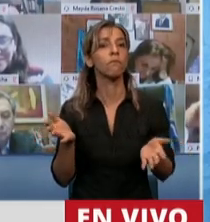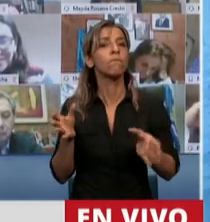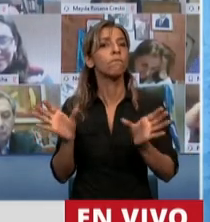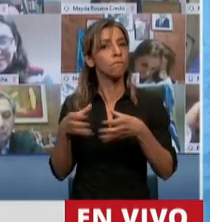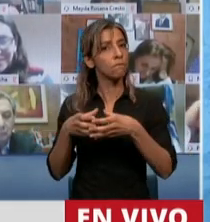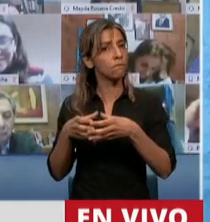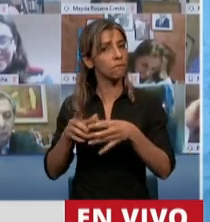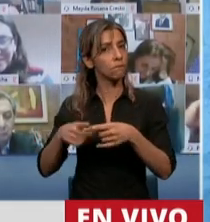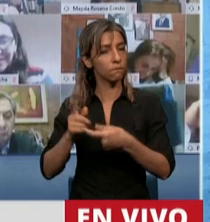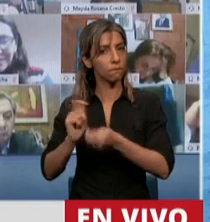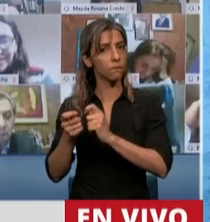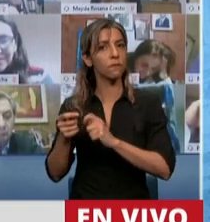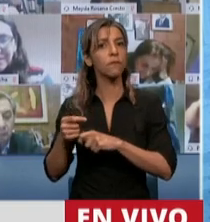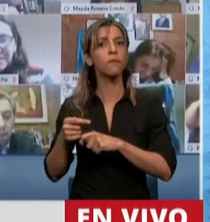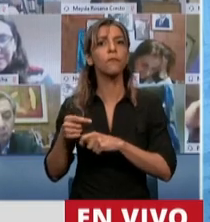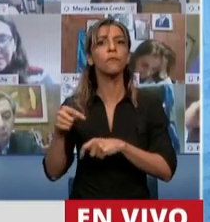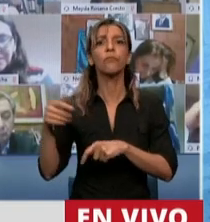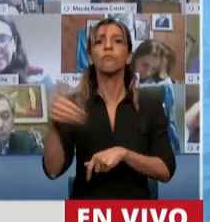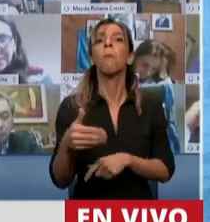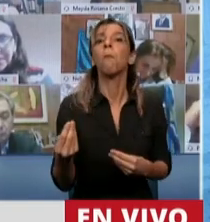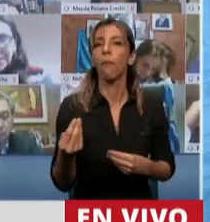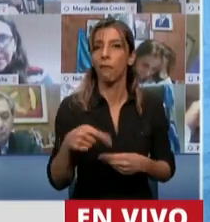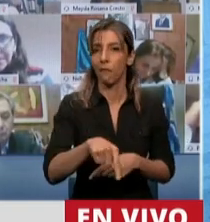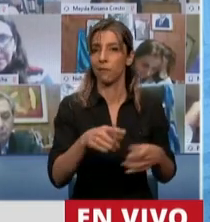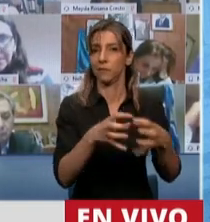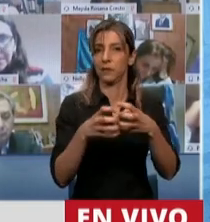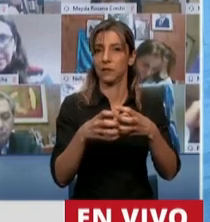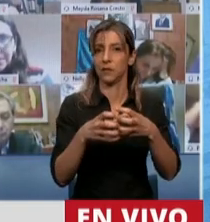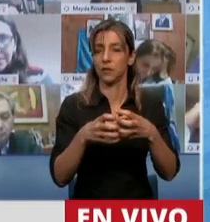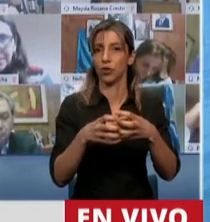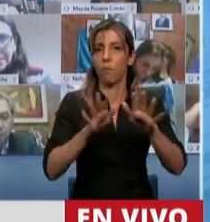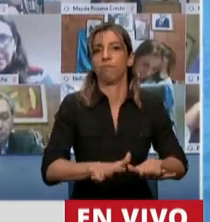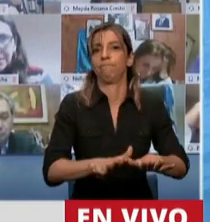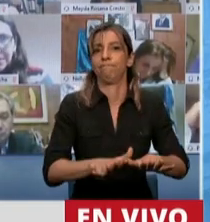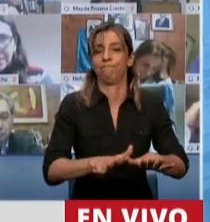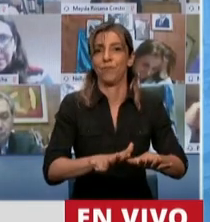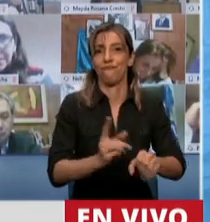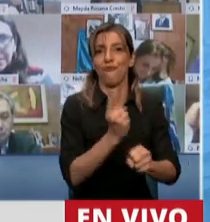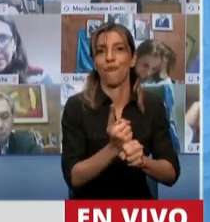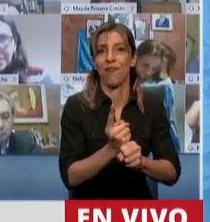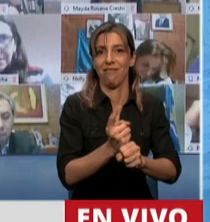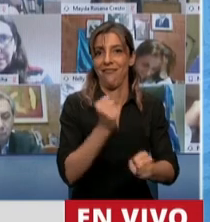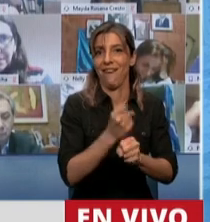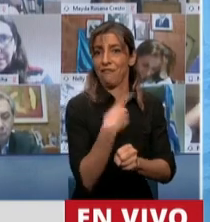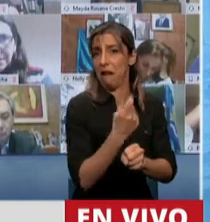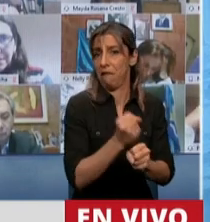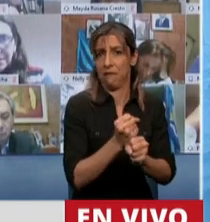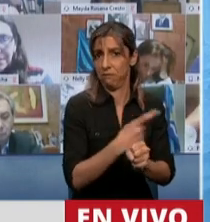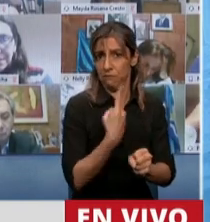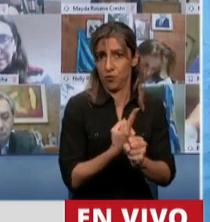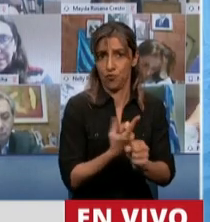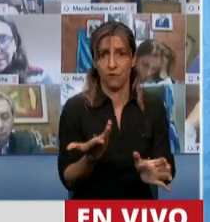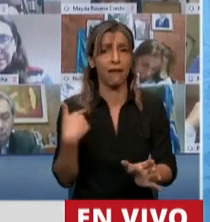impedir el funcionamiento del Congreso. ¿Pero por qué quieren impedir el funcionamiento del Congreso? Bueno, porque